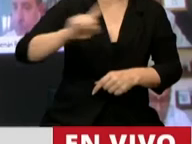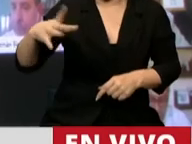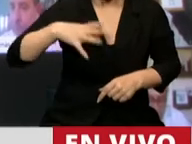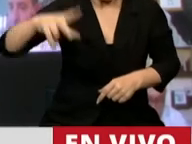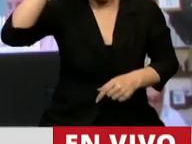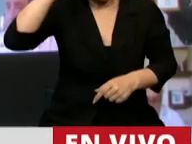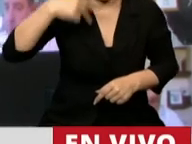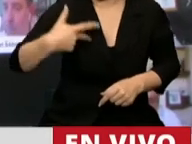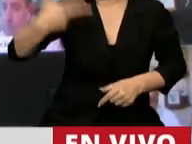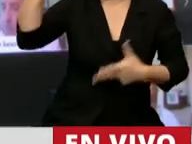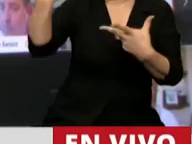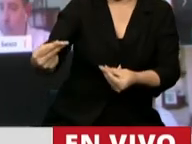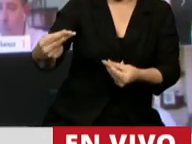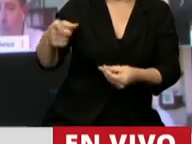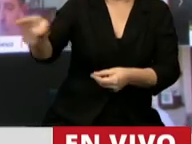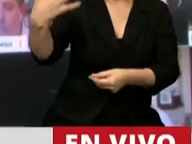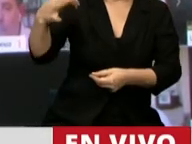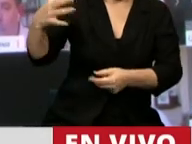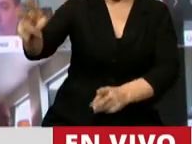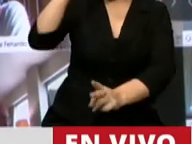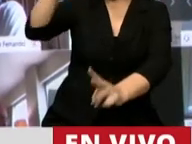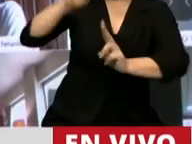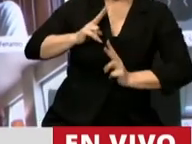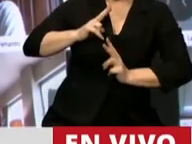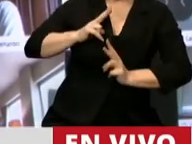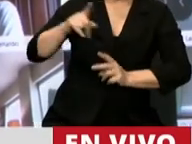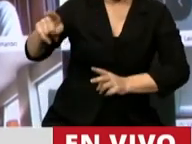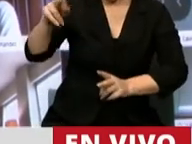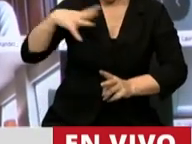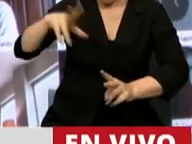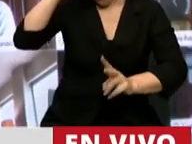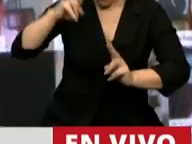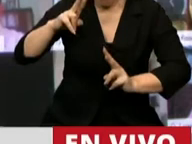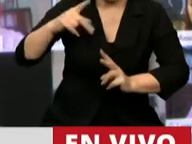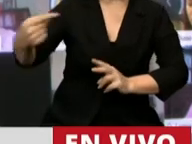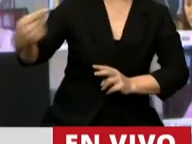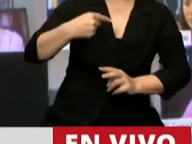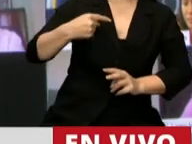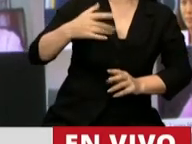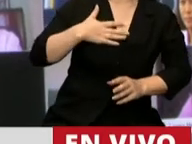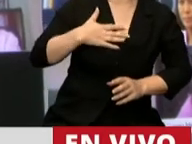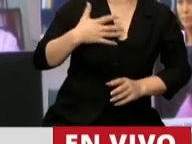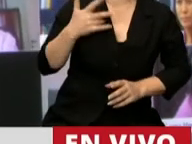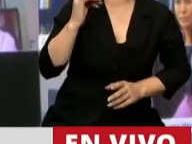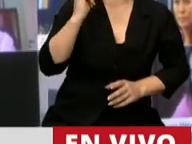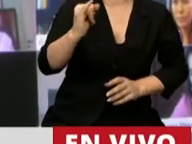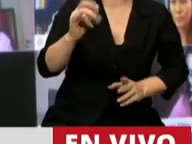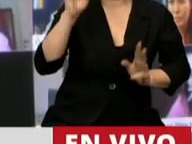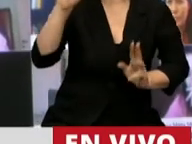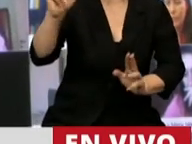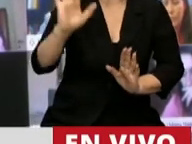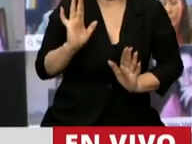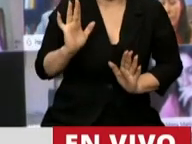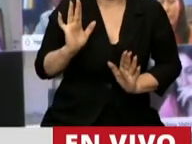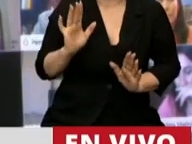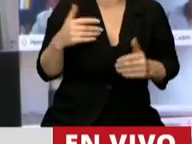me falte el respeto. Le exijo respeto. Y si no me respeta, me agravia. Y si me agravia, pido esta cuestión de privilegio. Que